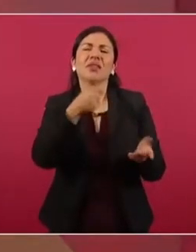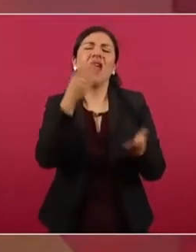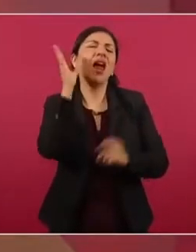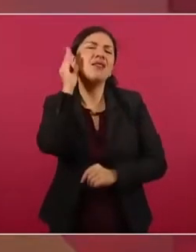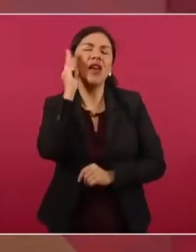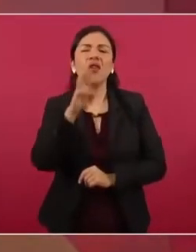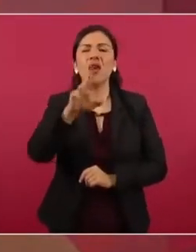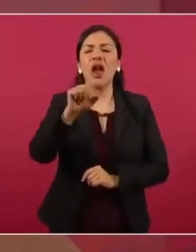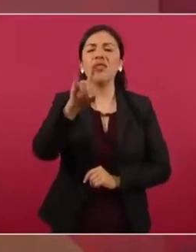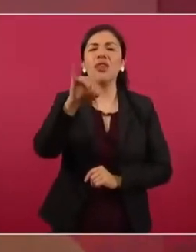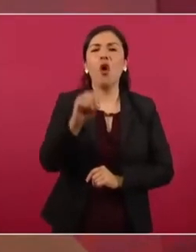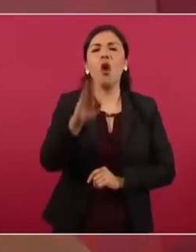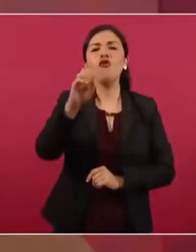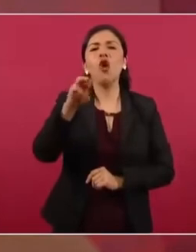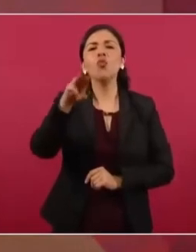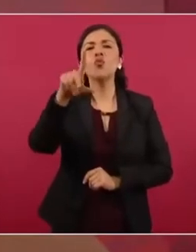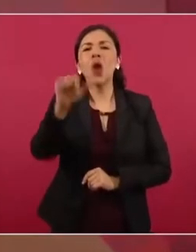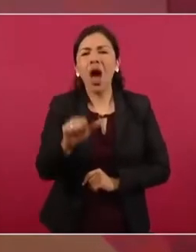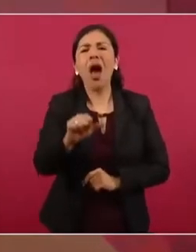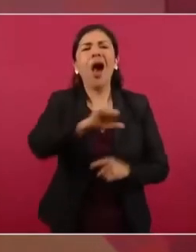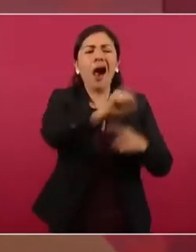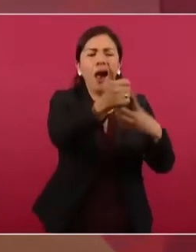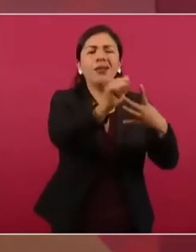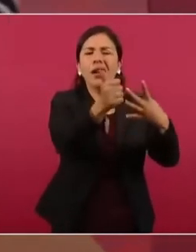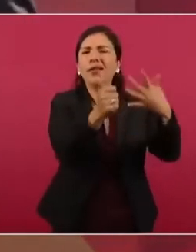radiofórmula y todos sus programas uno tras otro,